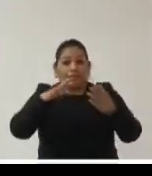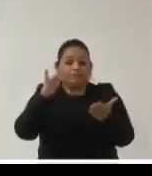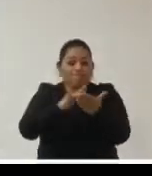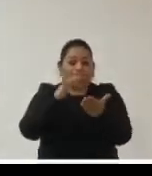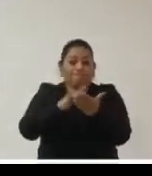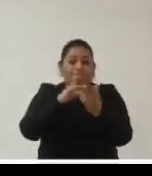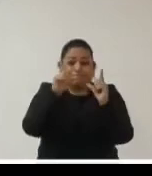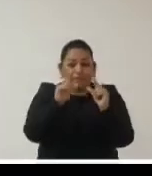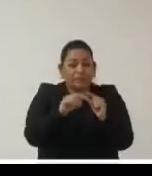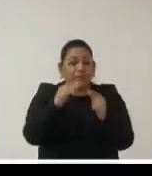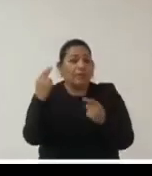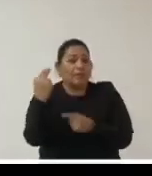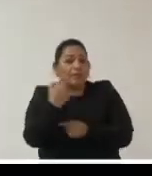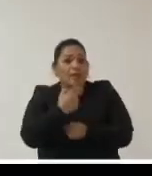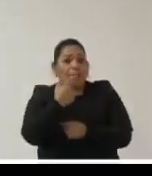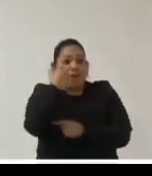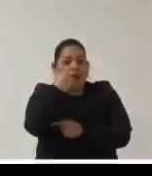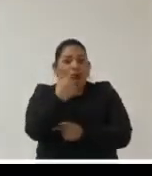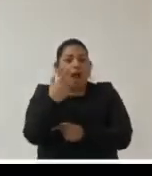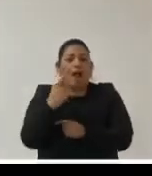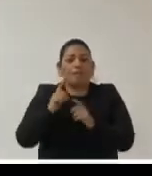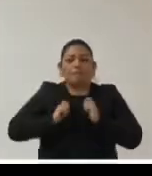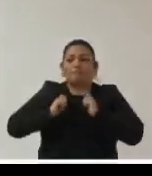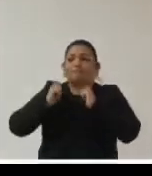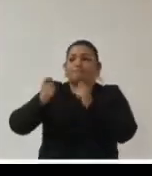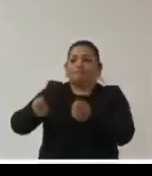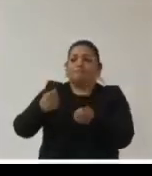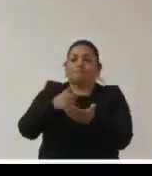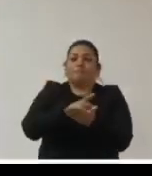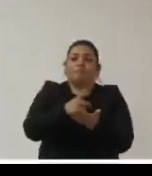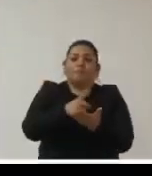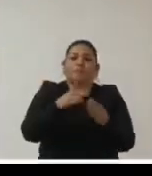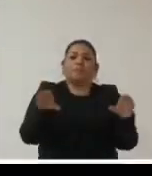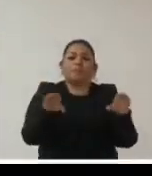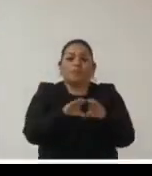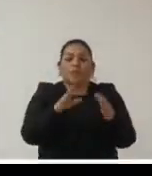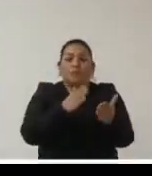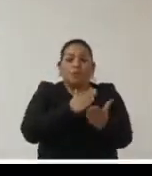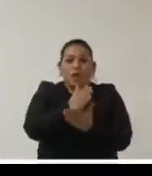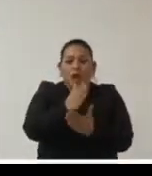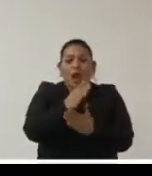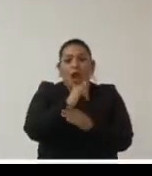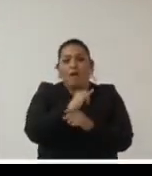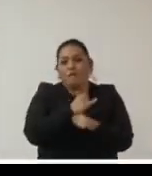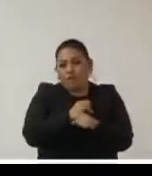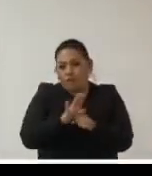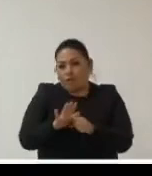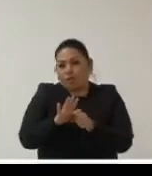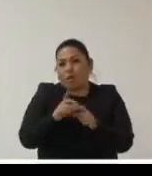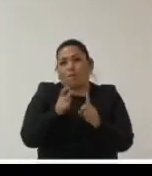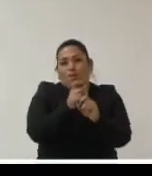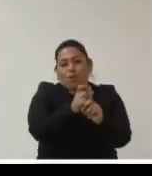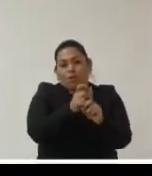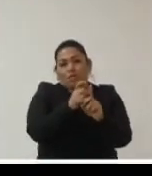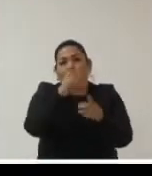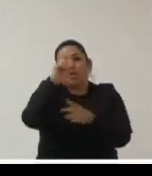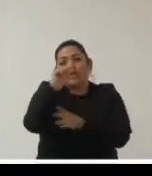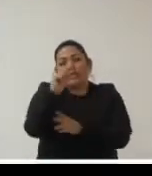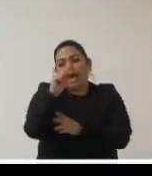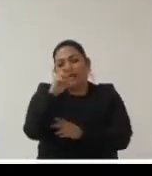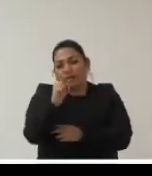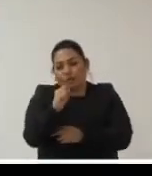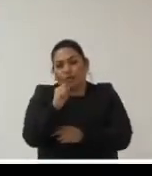mínimo necesario para garantizar los derechos como el derecho de acceso a la información y la protección de datos